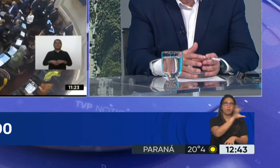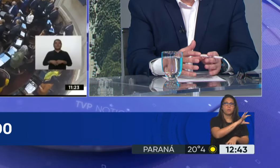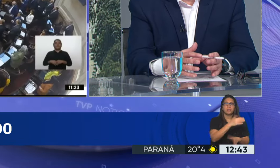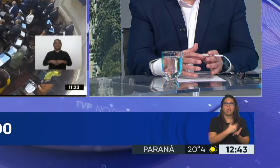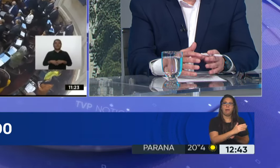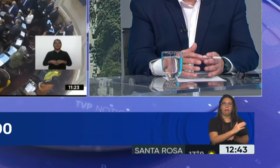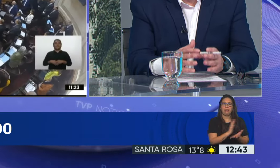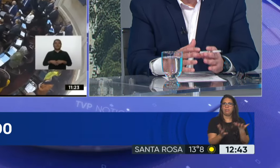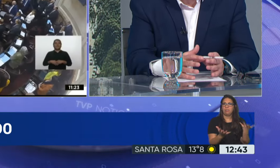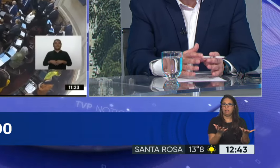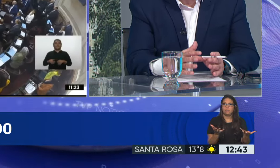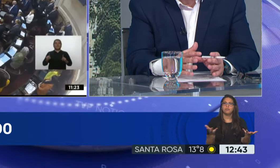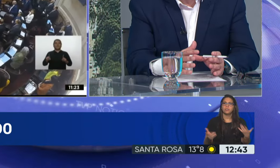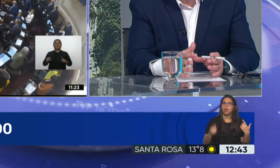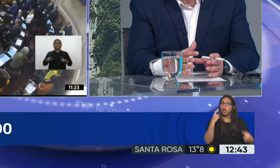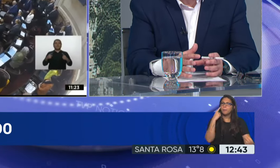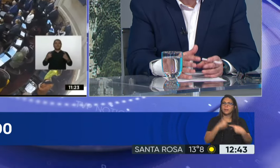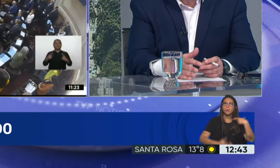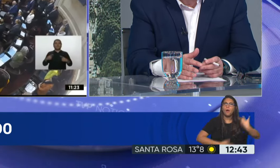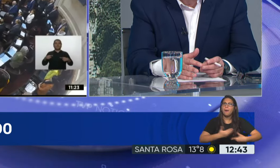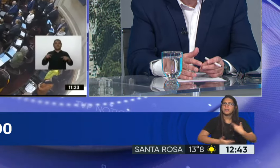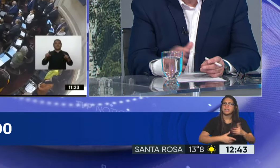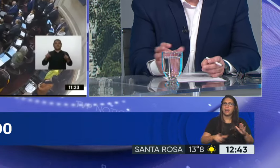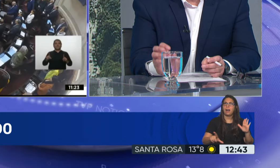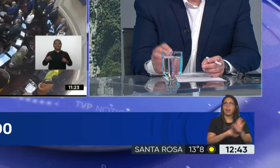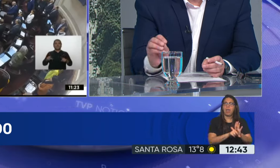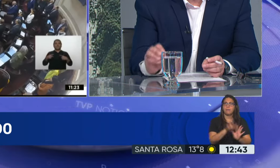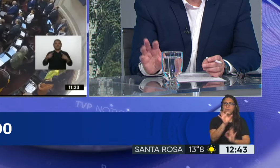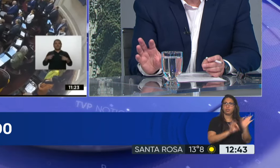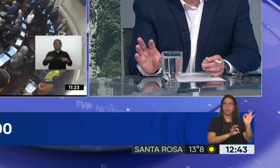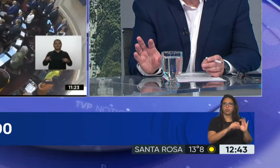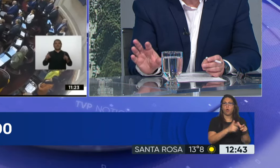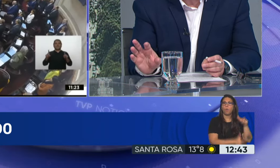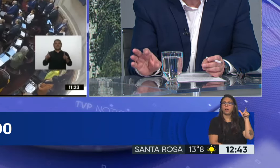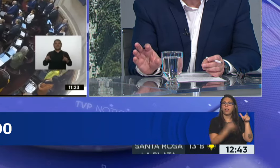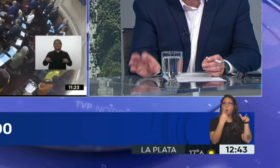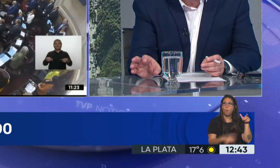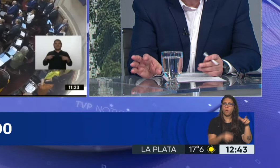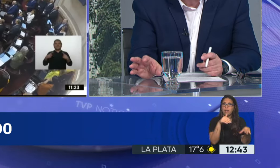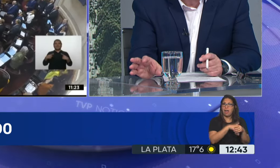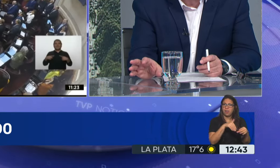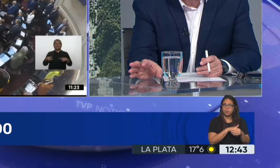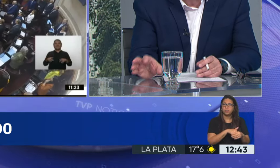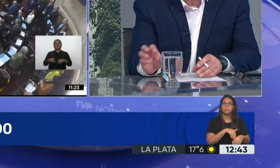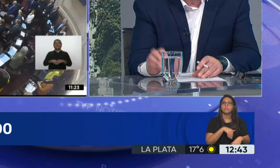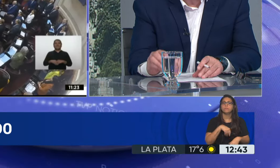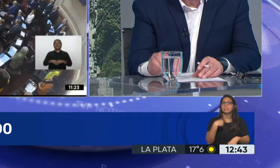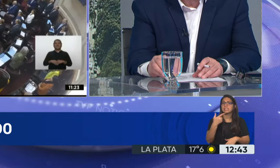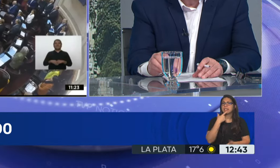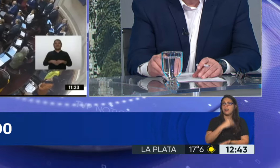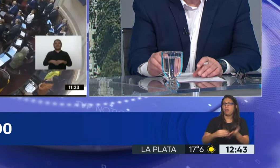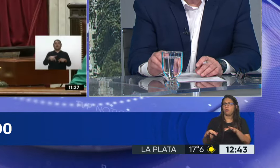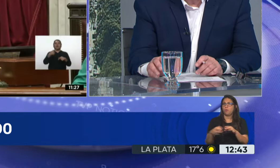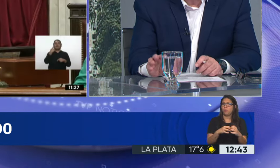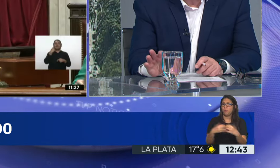es avanzar con el proyecto de ley de boleta única. Puede haber sesión mañana en el Senado Nacional. Hoy va a